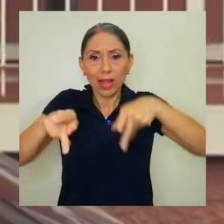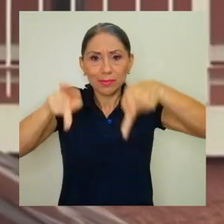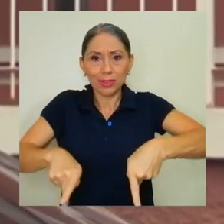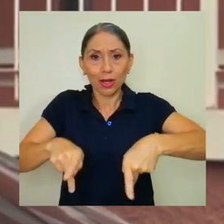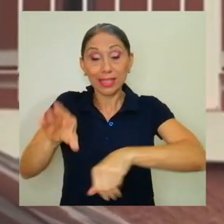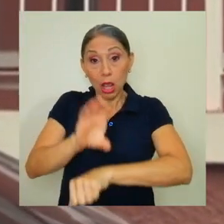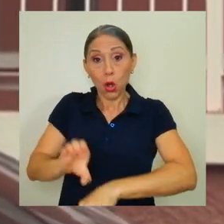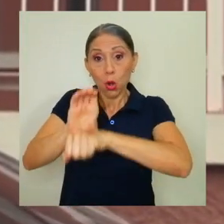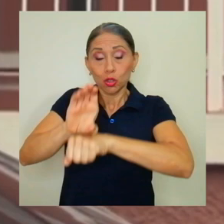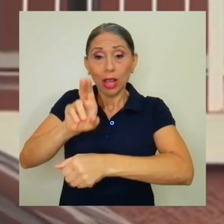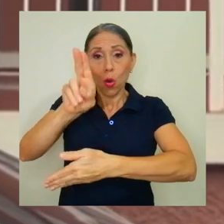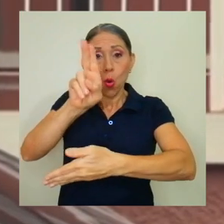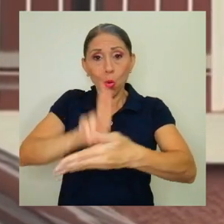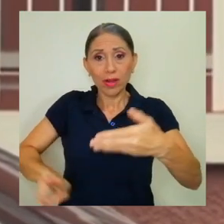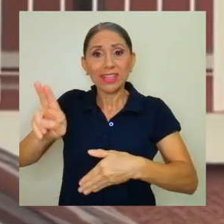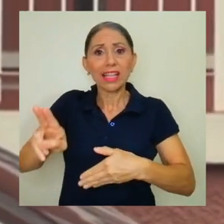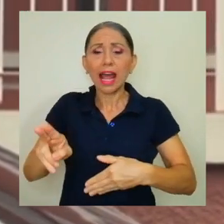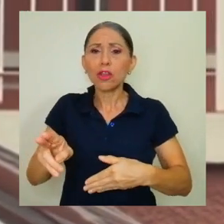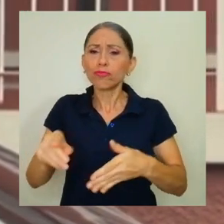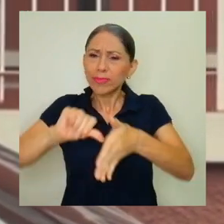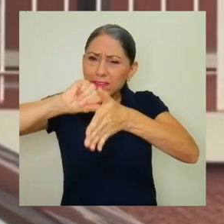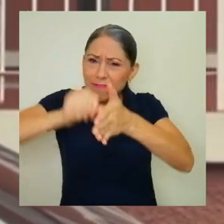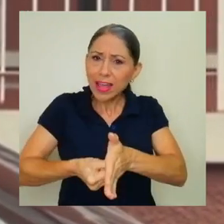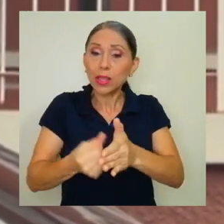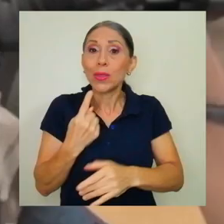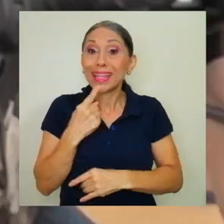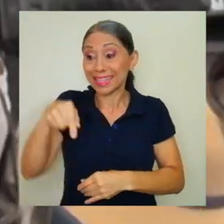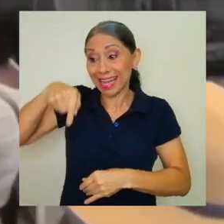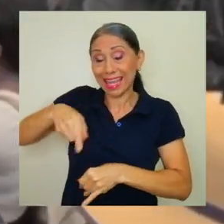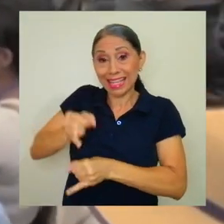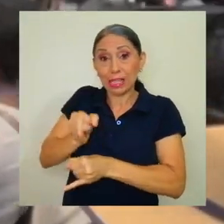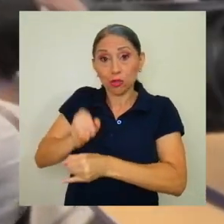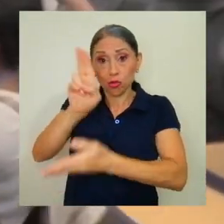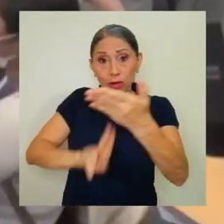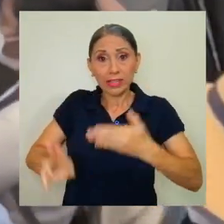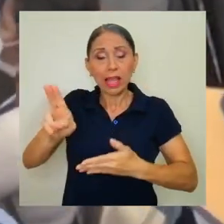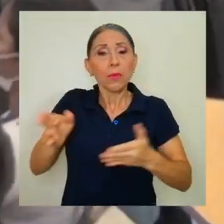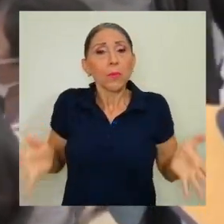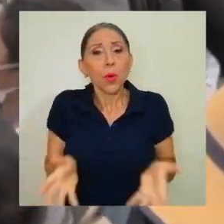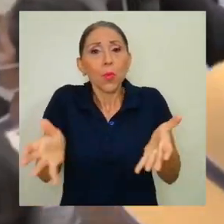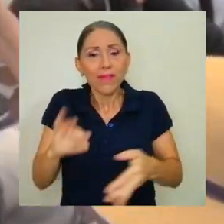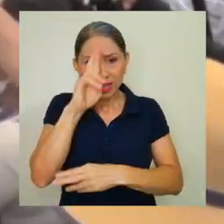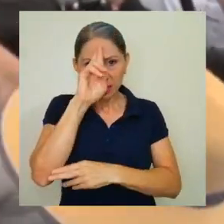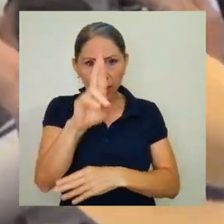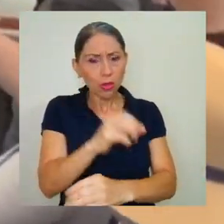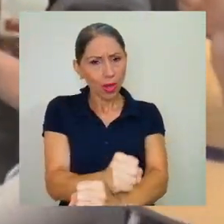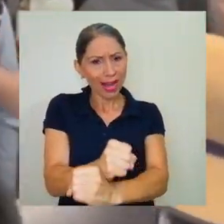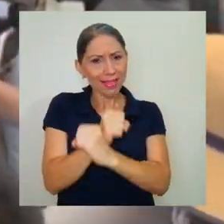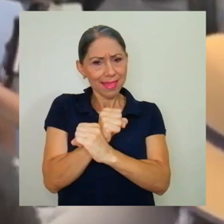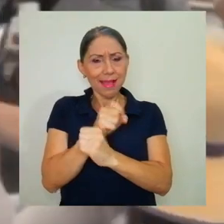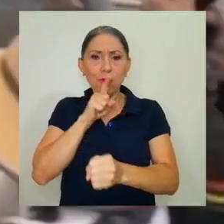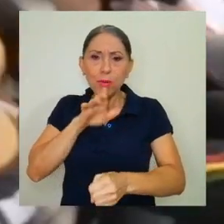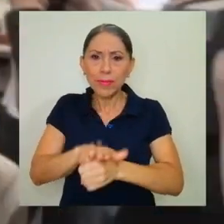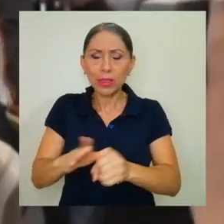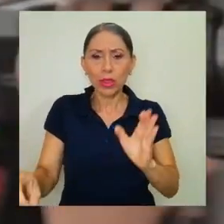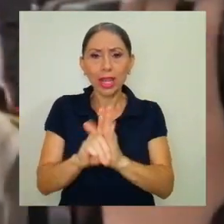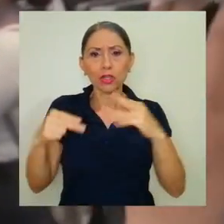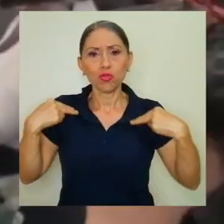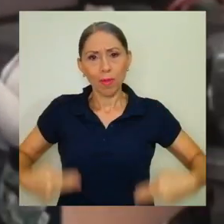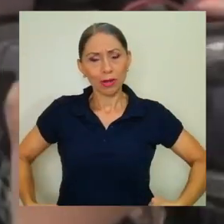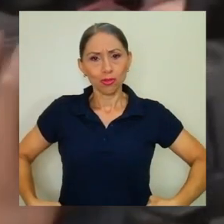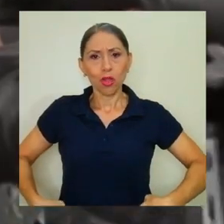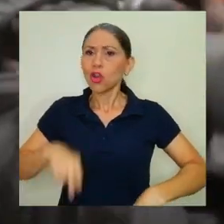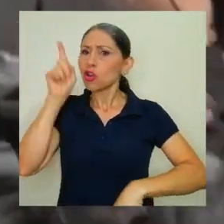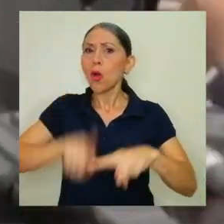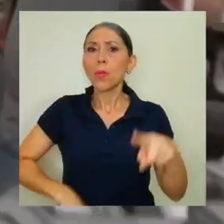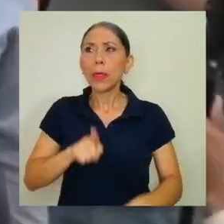El Consejo Universitario fue enfático al manifestar que la institución promueve el respeto y la garantía en el cumplimiento de los derechos humanos, por lo cual no